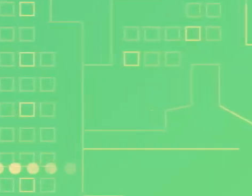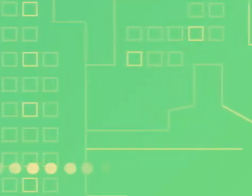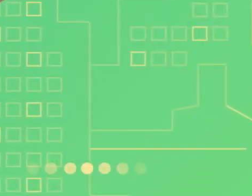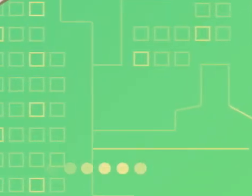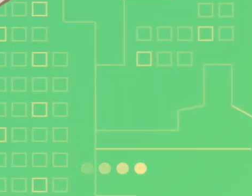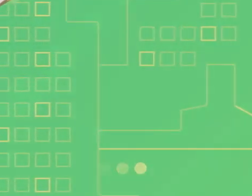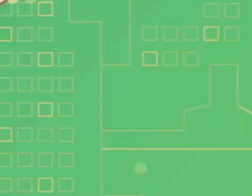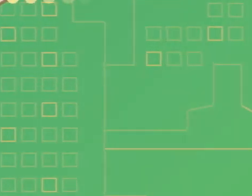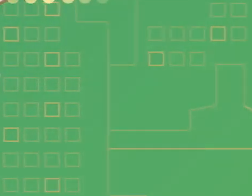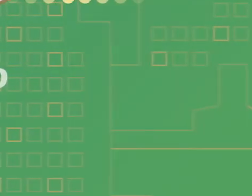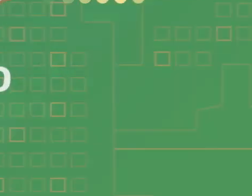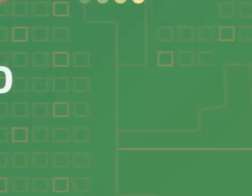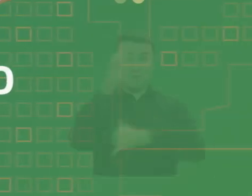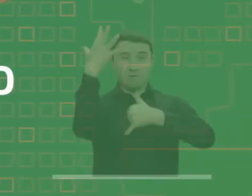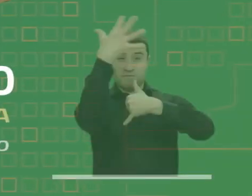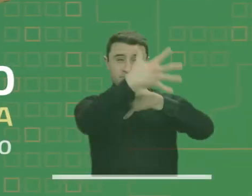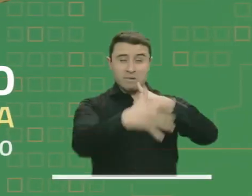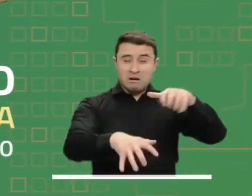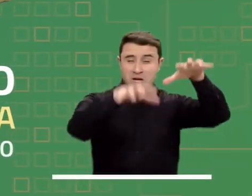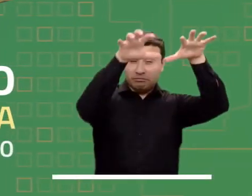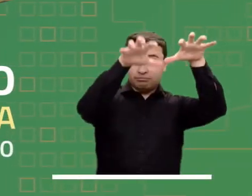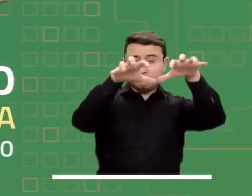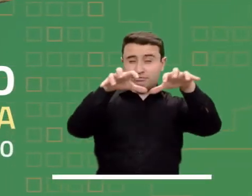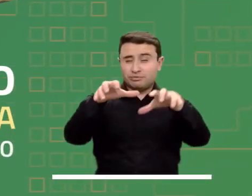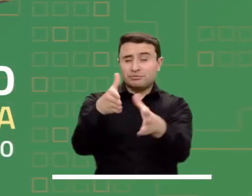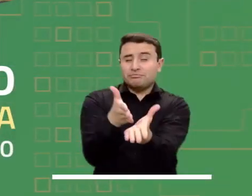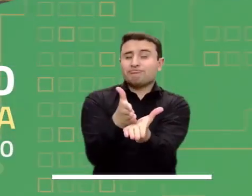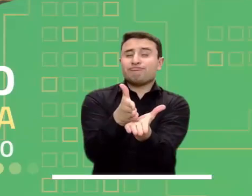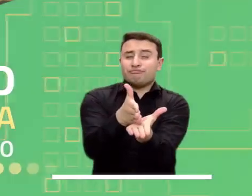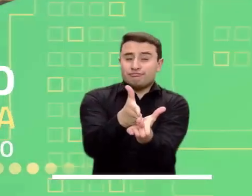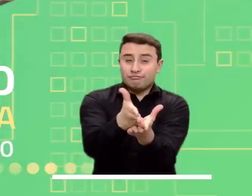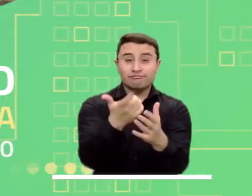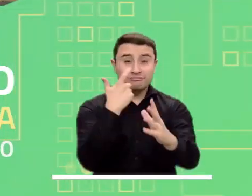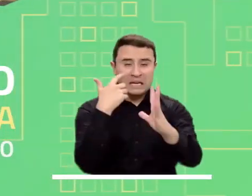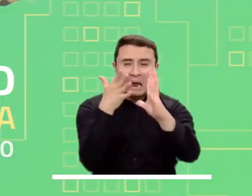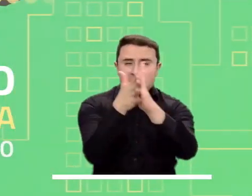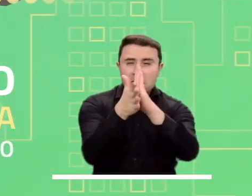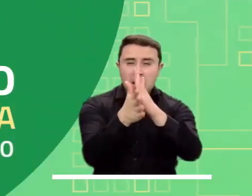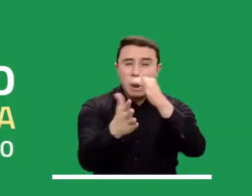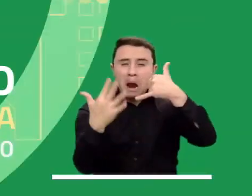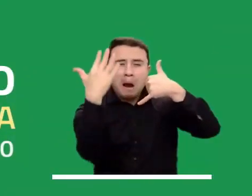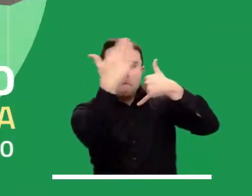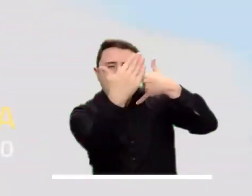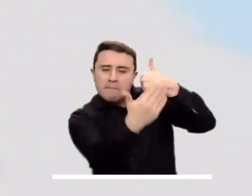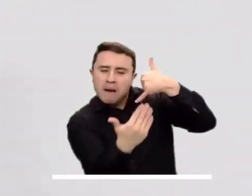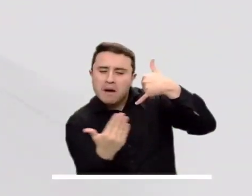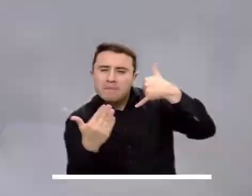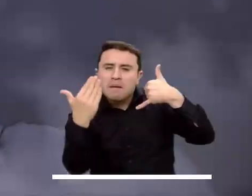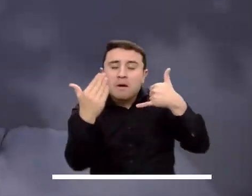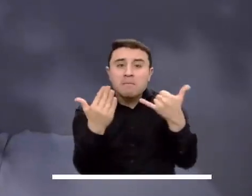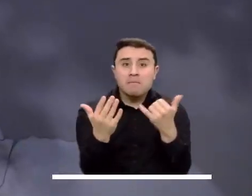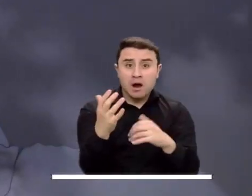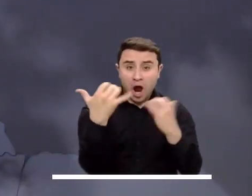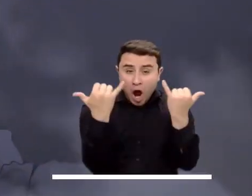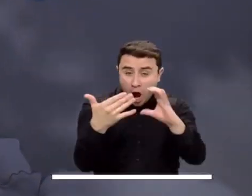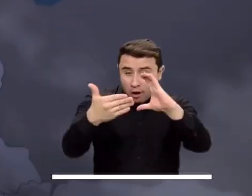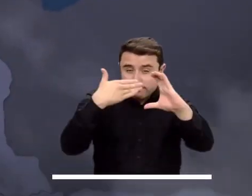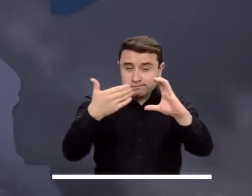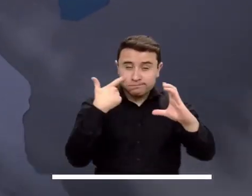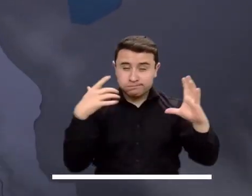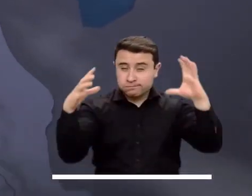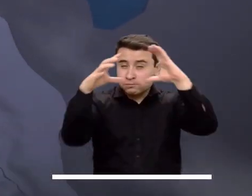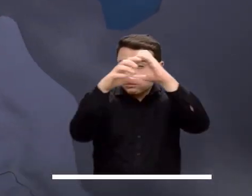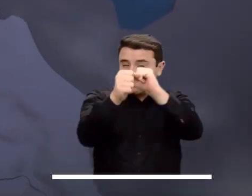Siguen las lluvias en el país y aquí estamos nosotros para informarles, región por región, cuáles serán las condiciones meteorológicas de la noche.